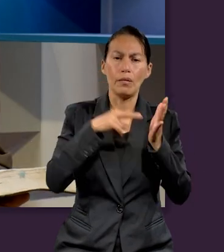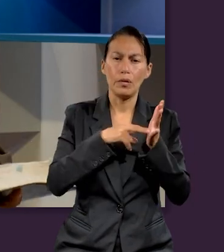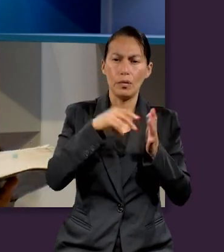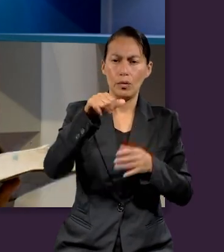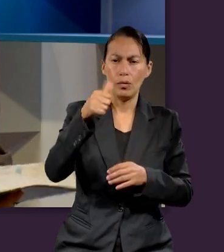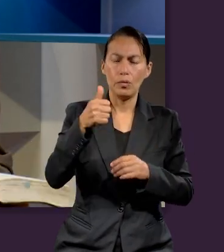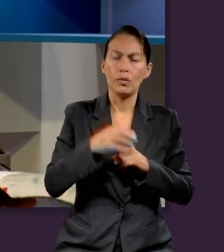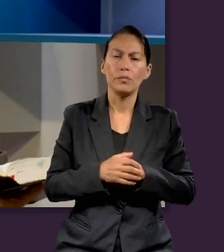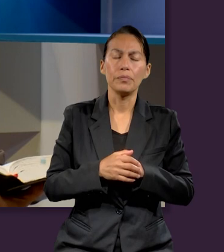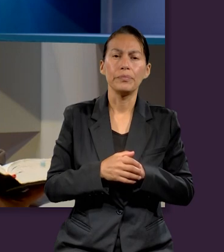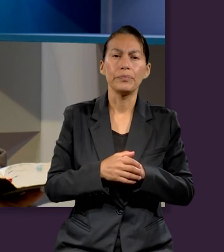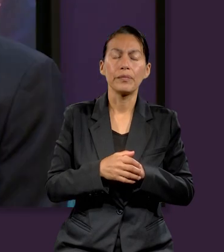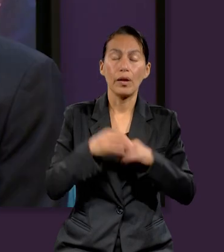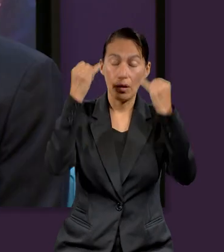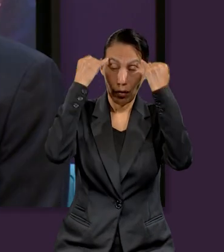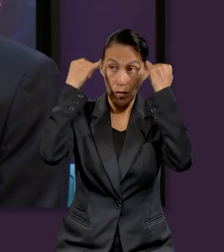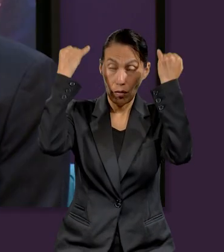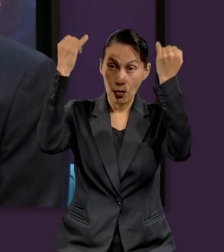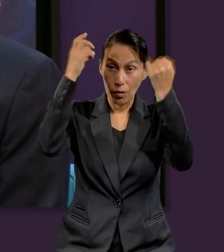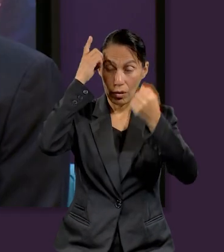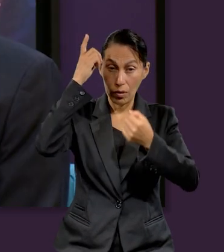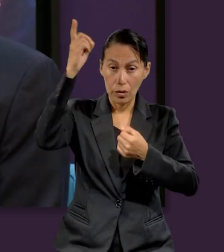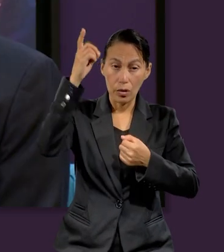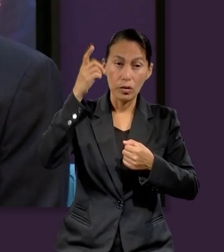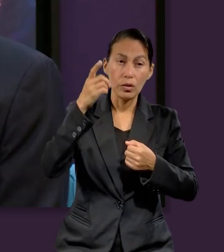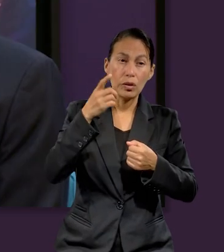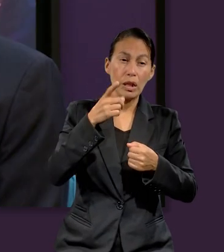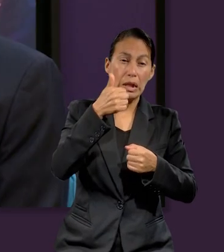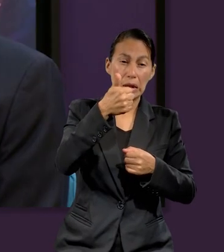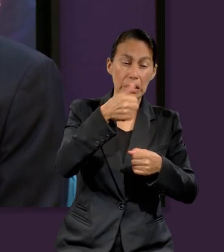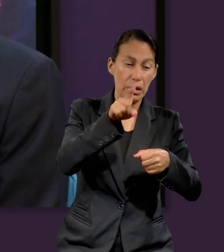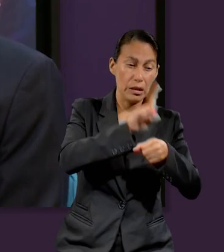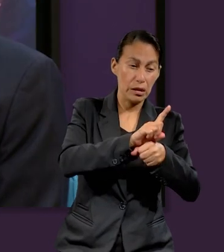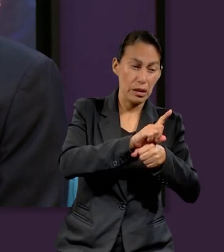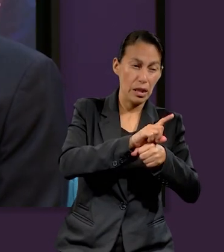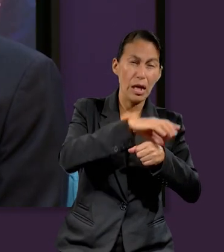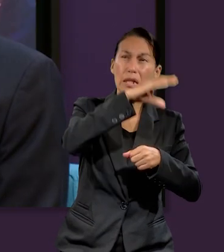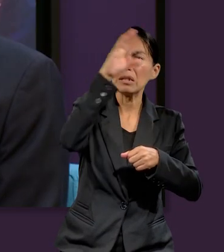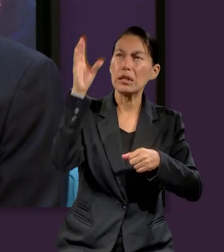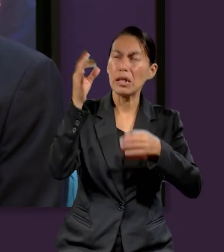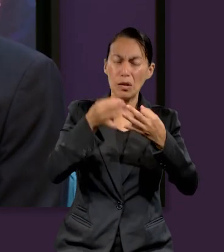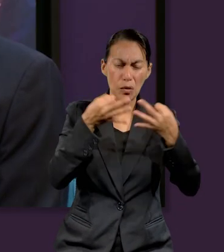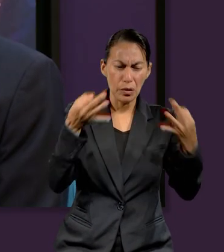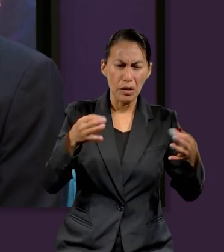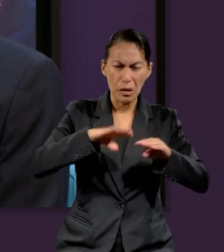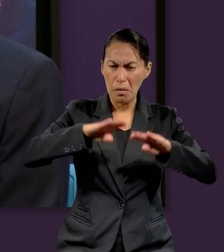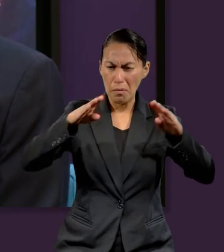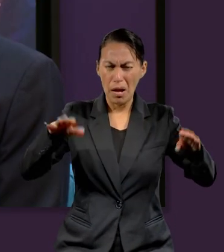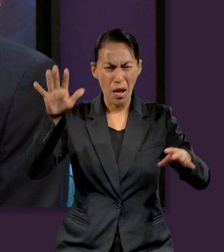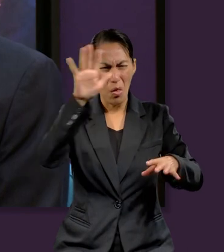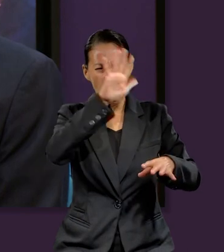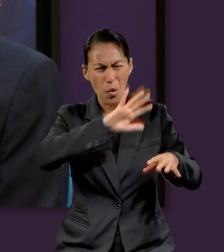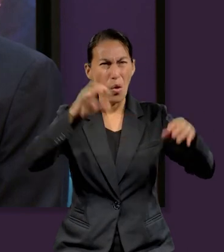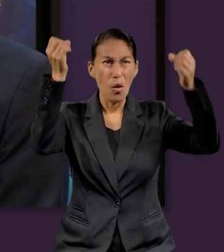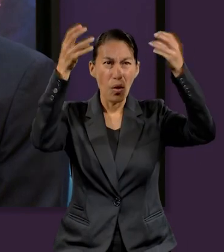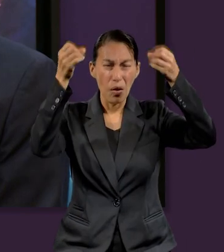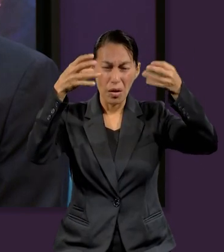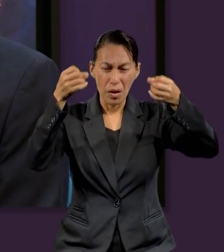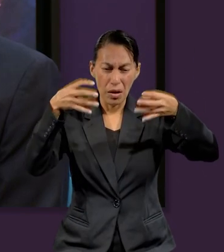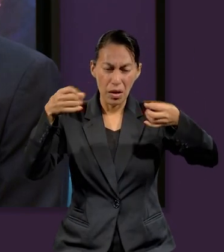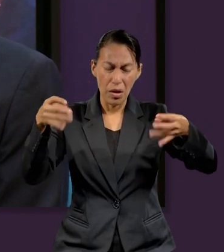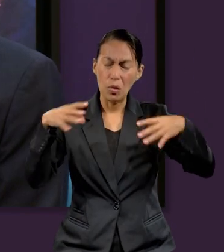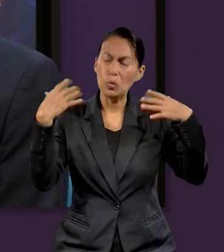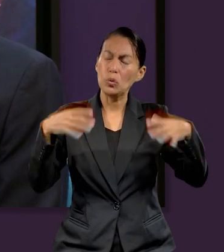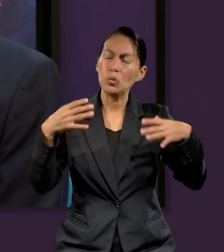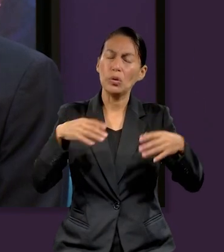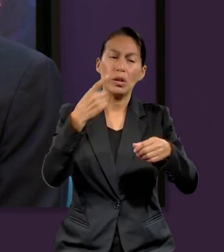porque en seis días Jehová creó los cielos, la tierra, el mar y todas las cosas que en